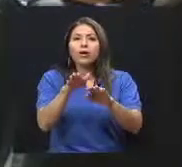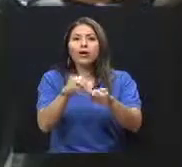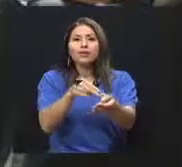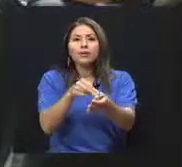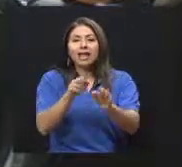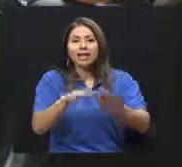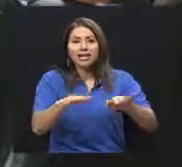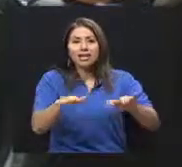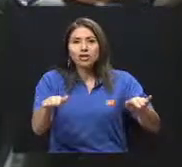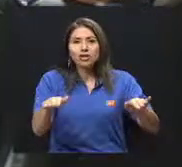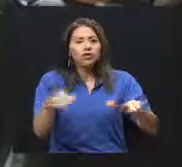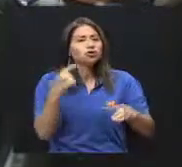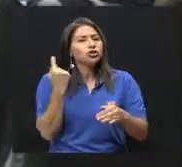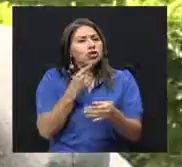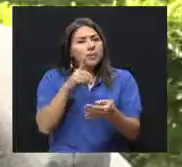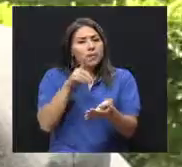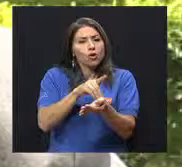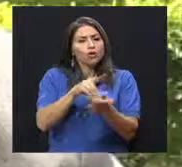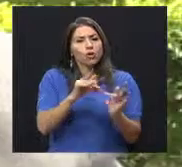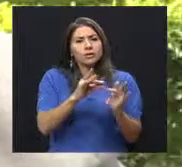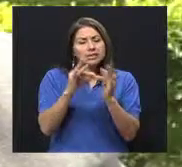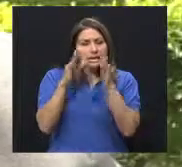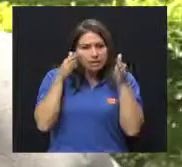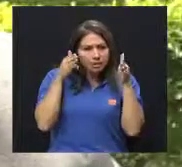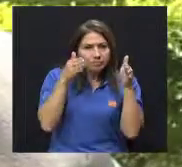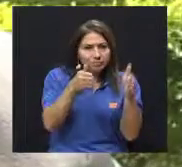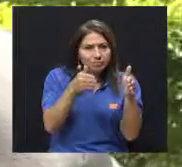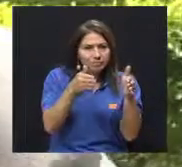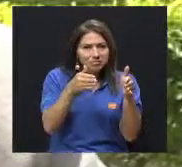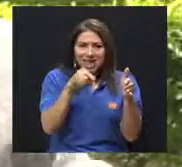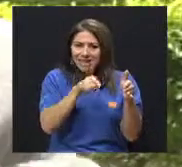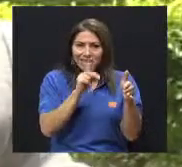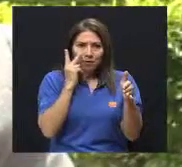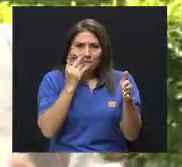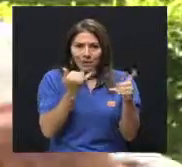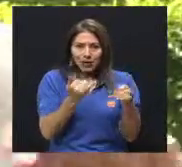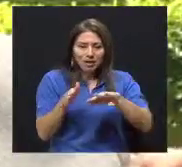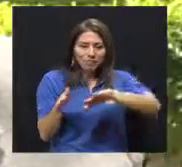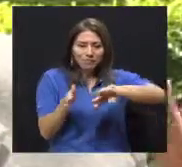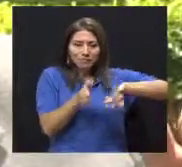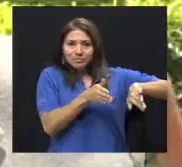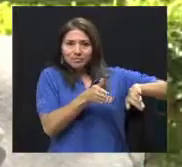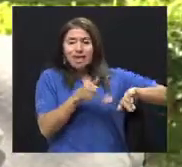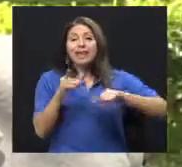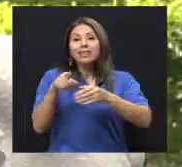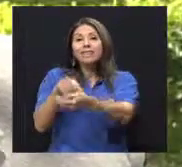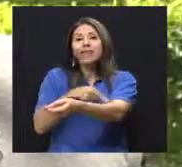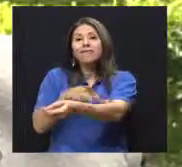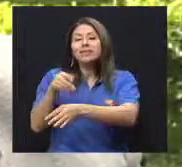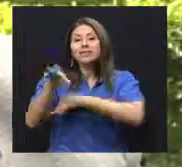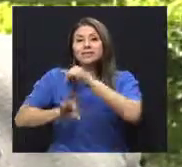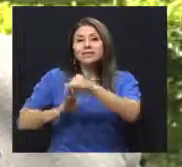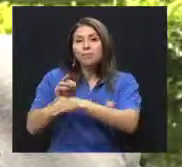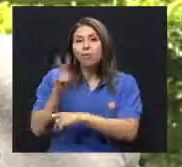Pero la diabetes tipo 2, vamos a ver. Y la tipo 2, que es la de tipo adulto, en la cual el papel